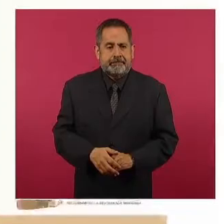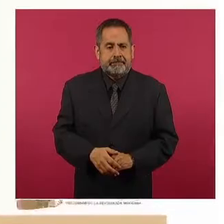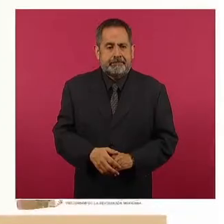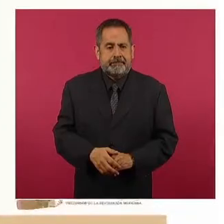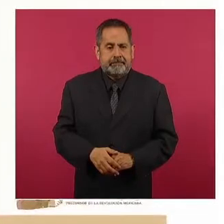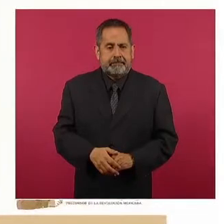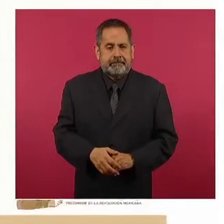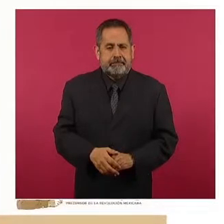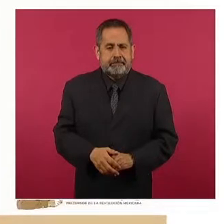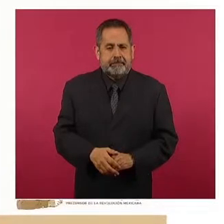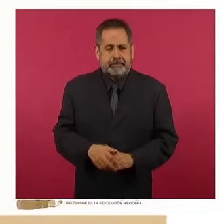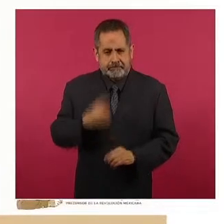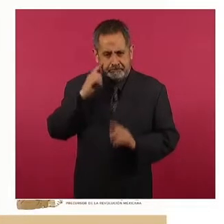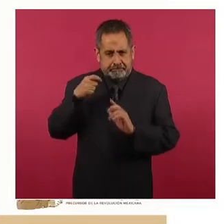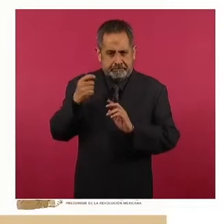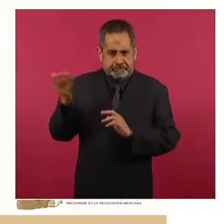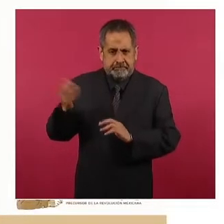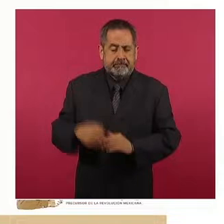Vamos a pasar un video final.